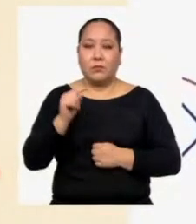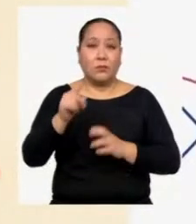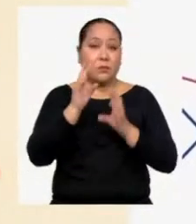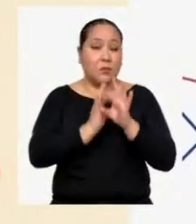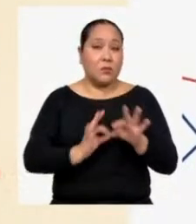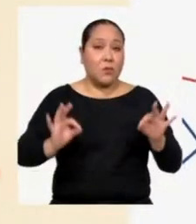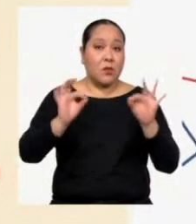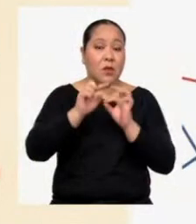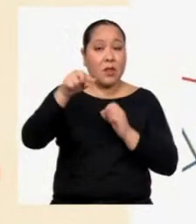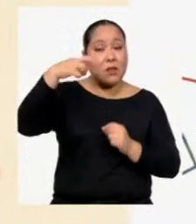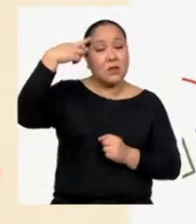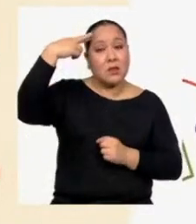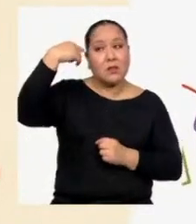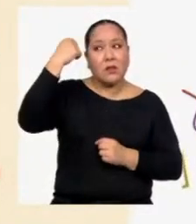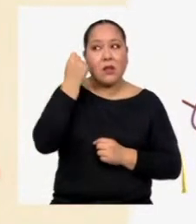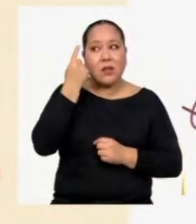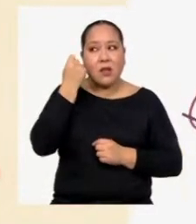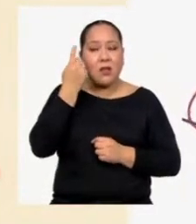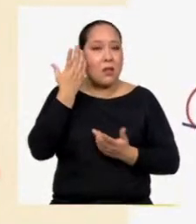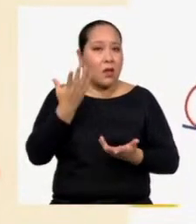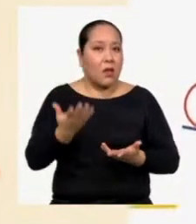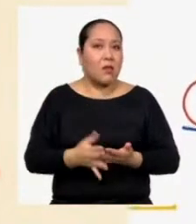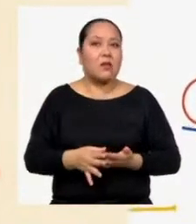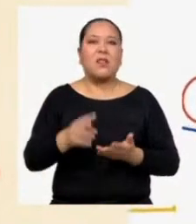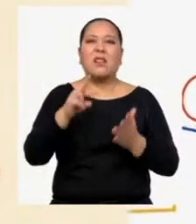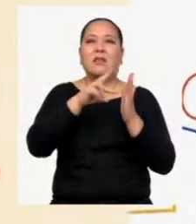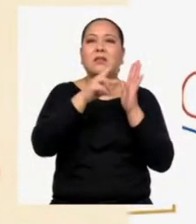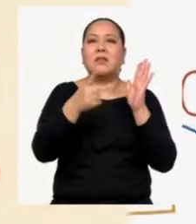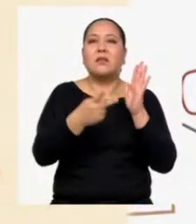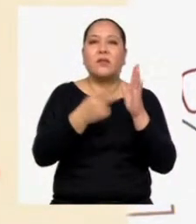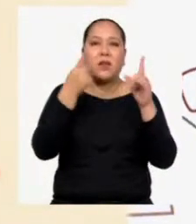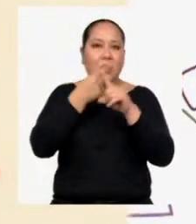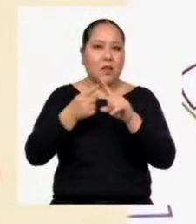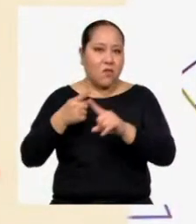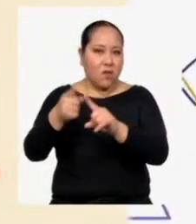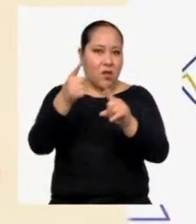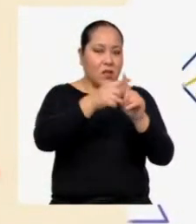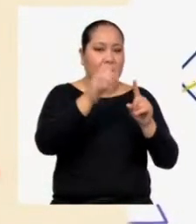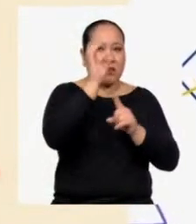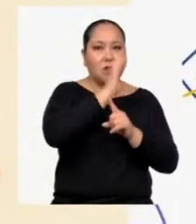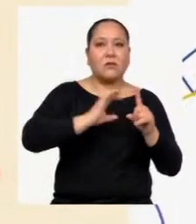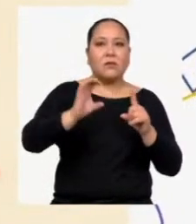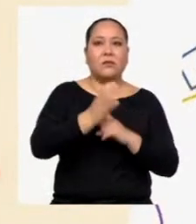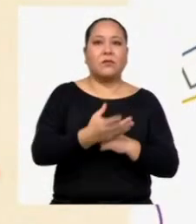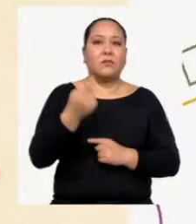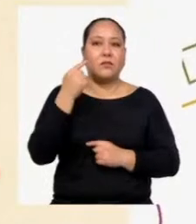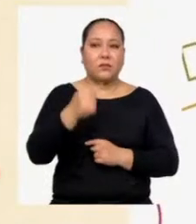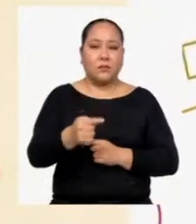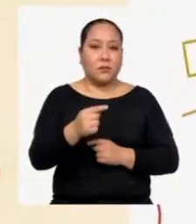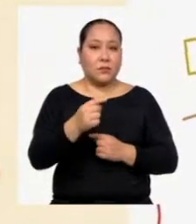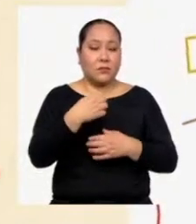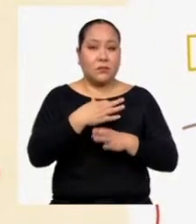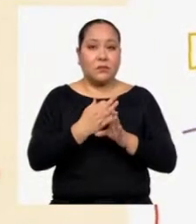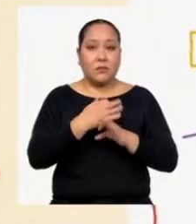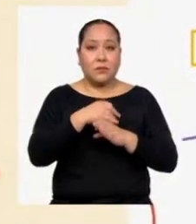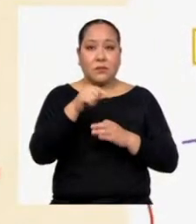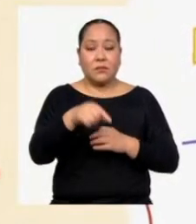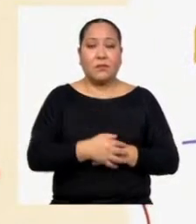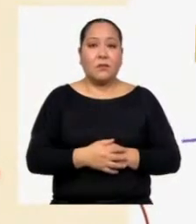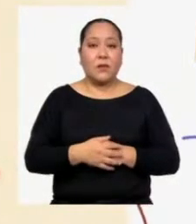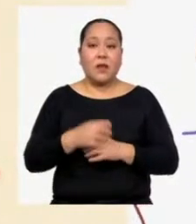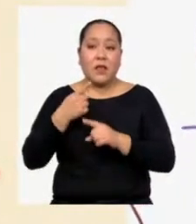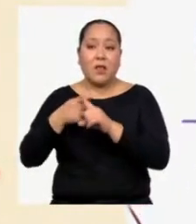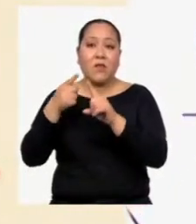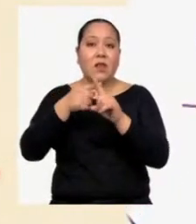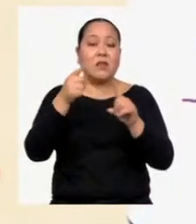importante, por eso, entender muy bien a qué se refiere la diversidad cultural Según el texto Diversidad cultural de la